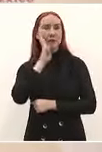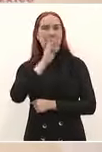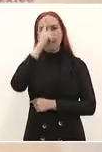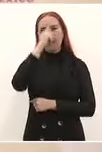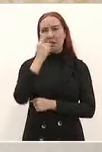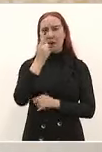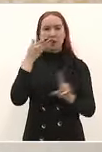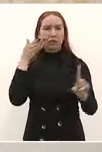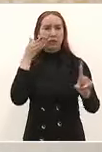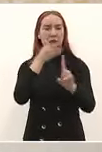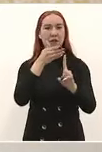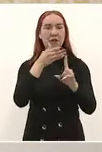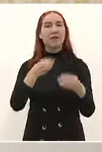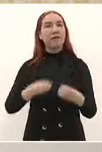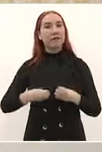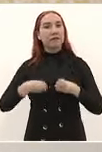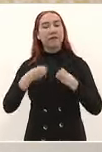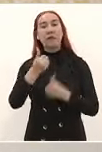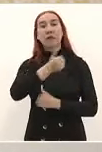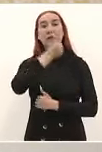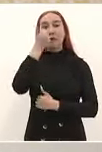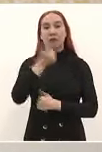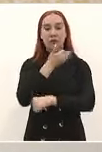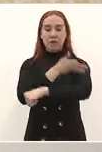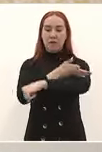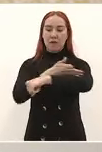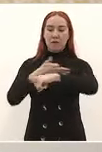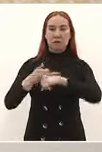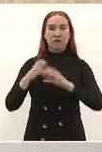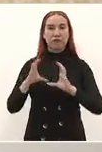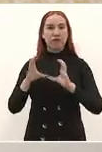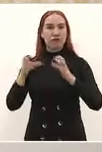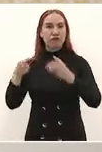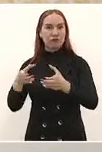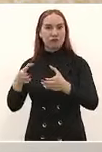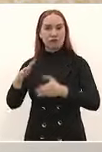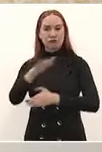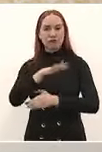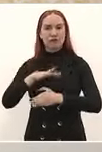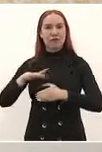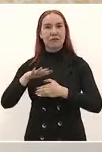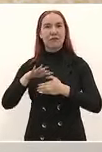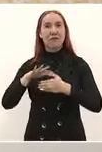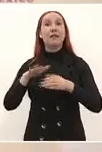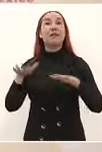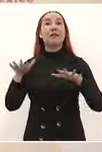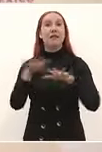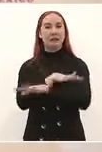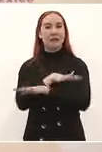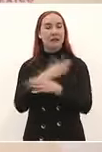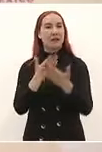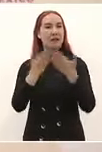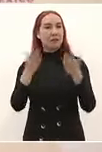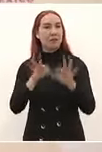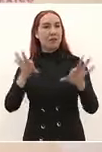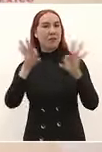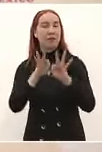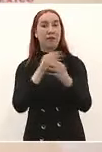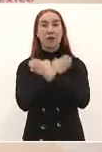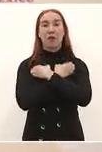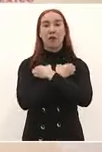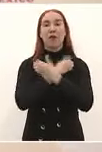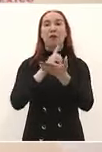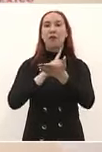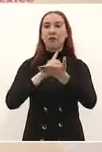los estudiantes de sus familias de sus comunidades y del país porque la educación es un derecho no es un